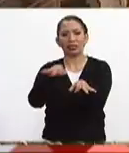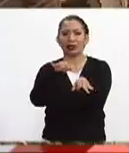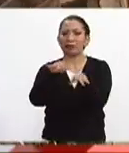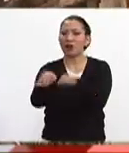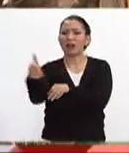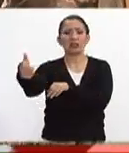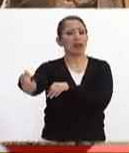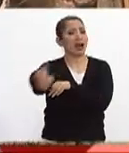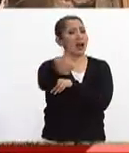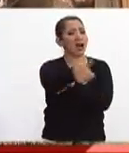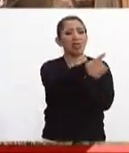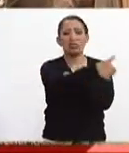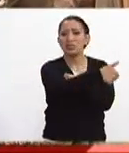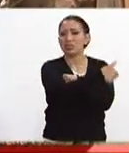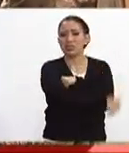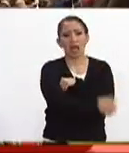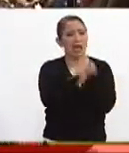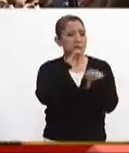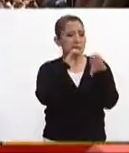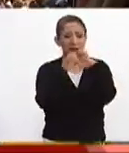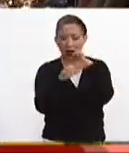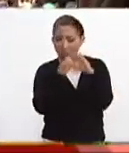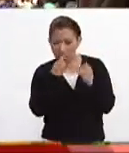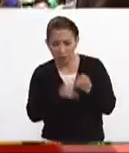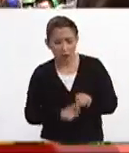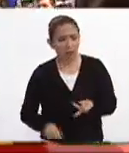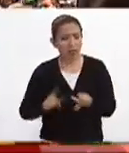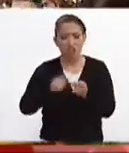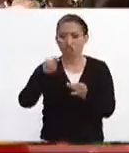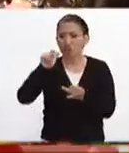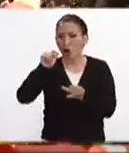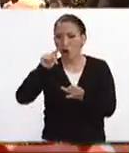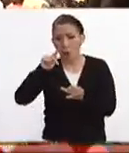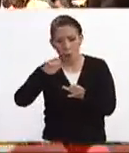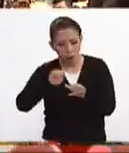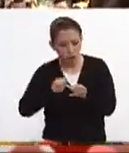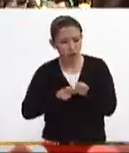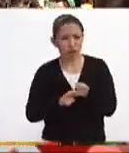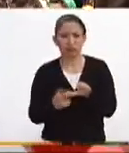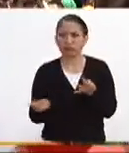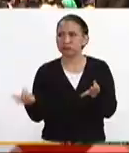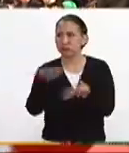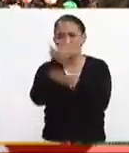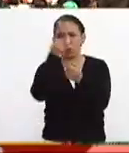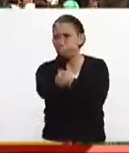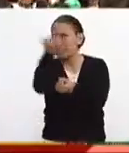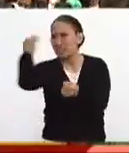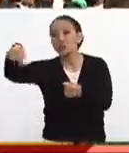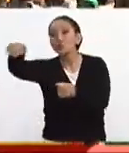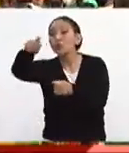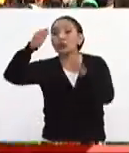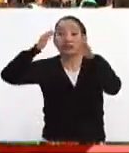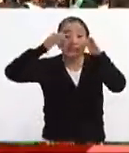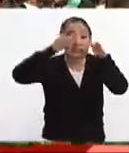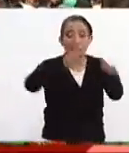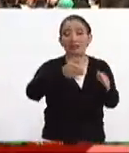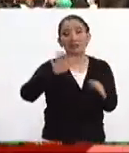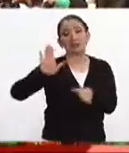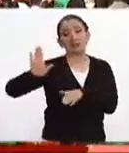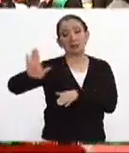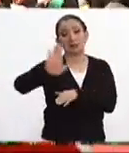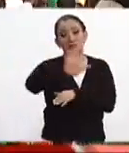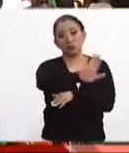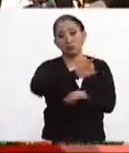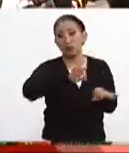trabajo cada uno periodistas topos no sé cualquier persona tiene que estar concentrada